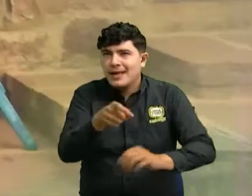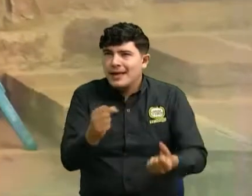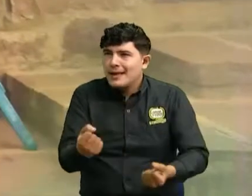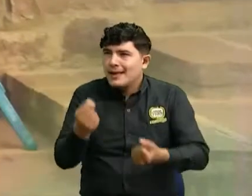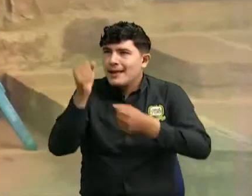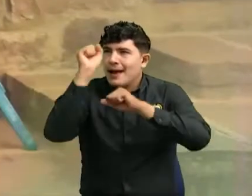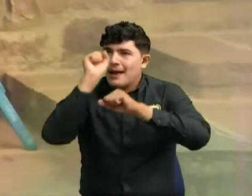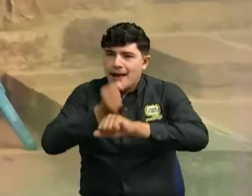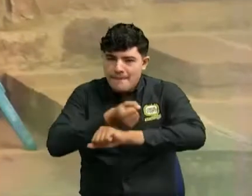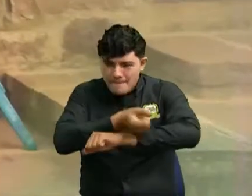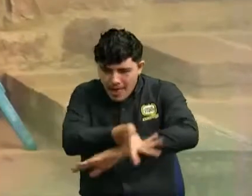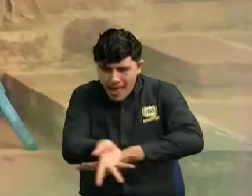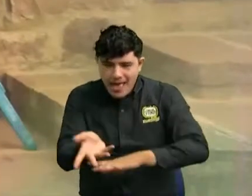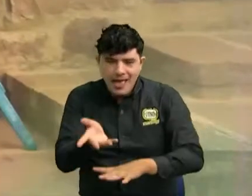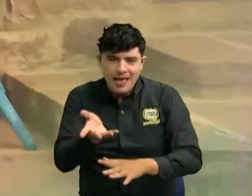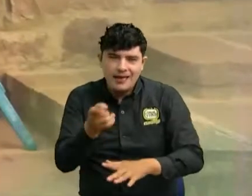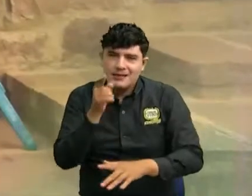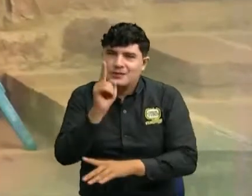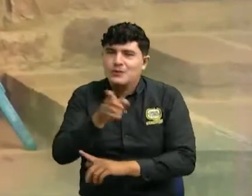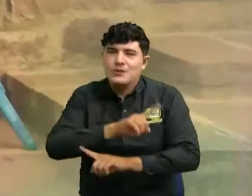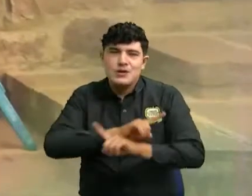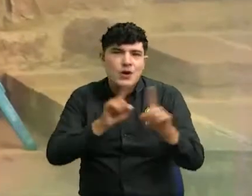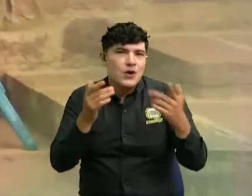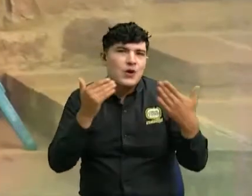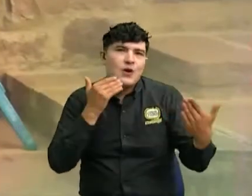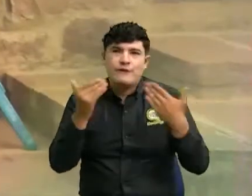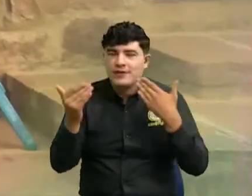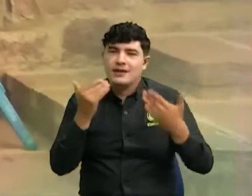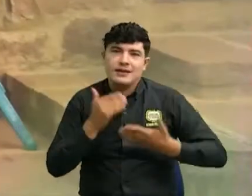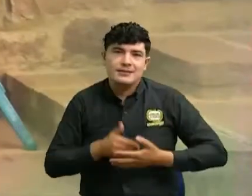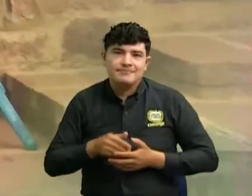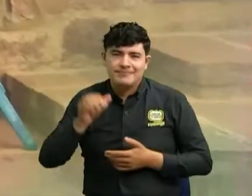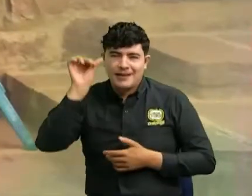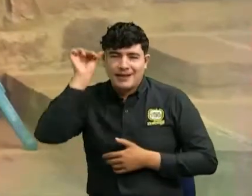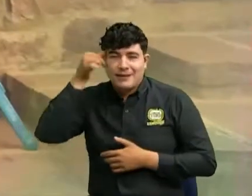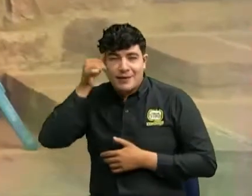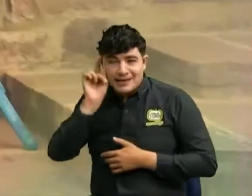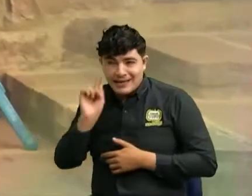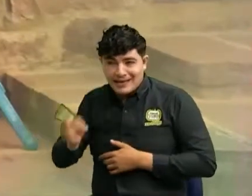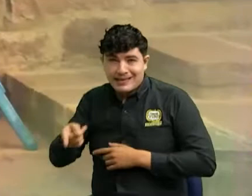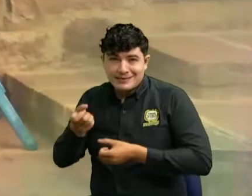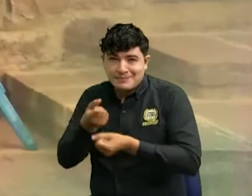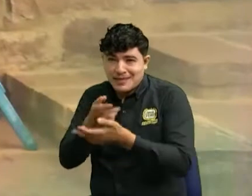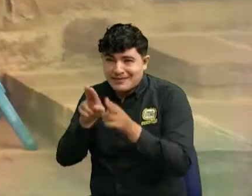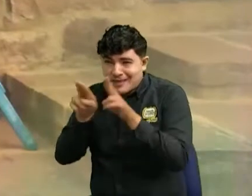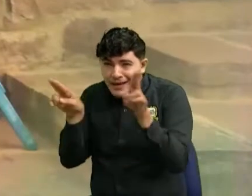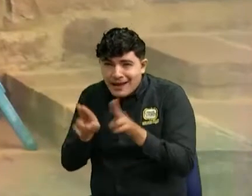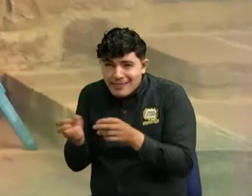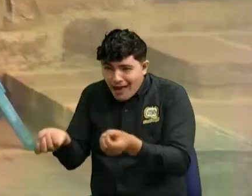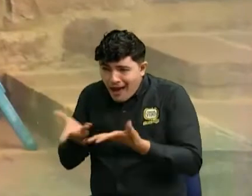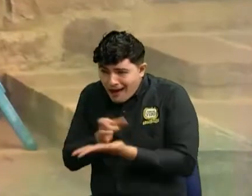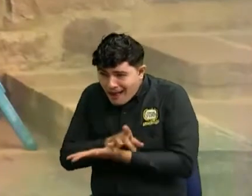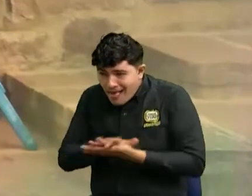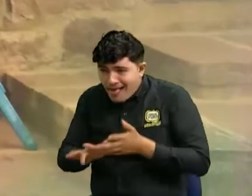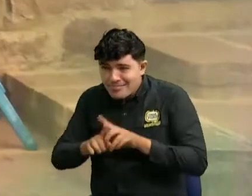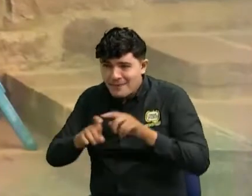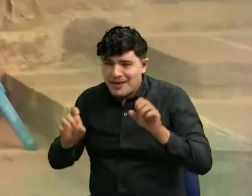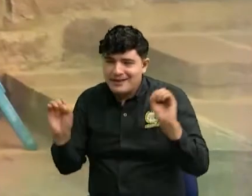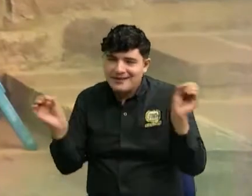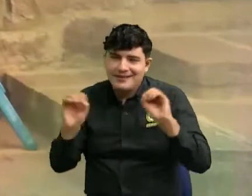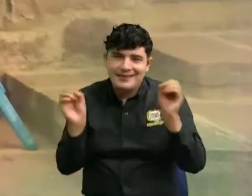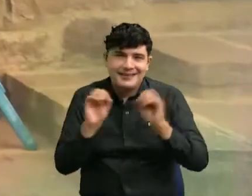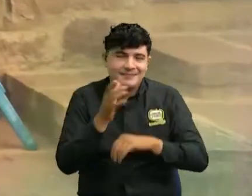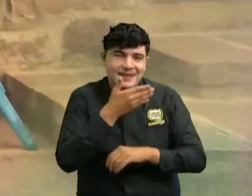en fin siempre desconfiar recuerde que eso de tan bueno no dan tanto entonces es mejor prevenir